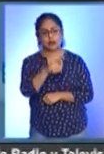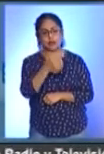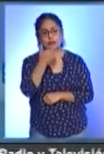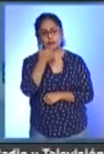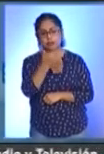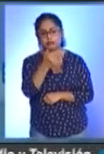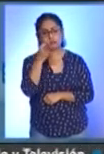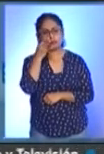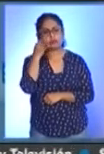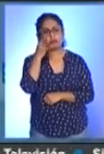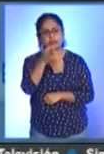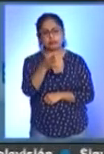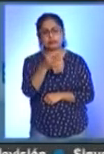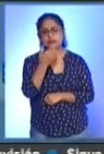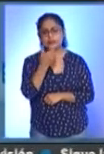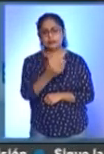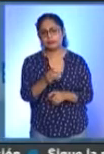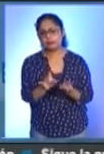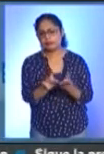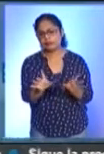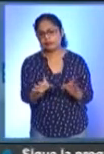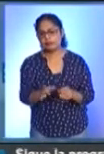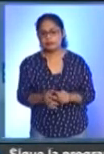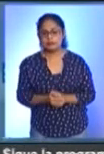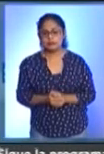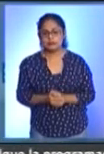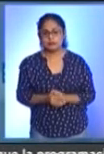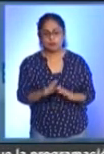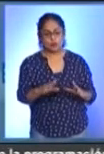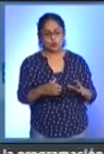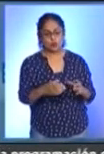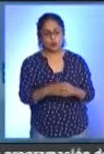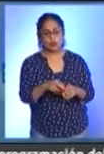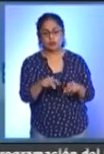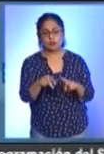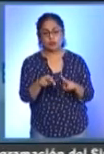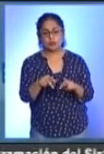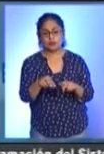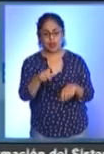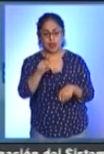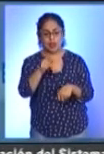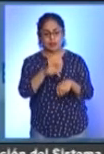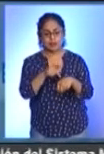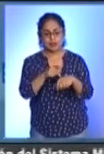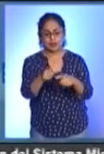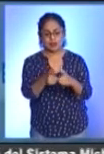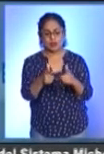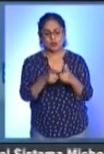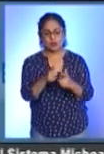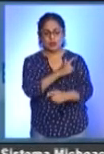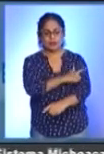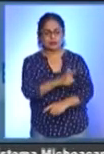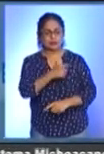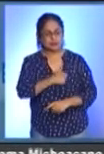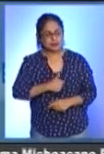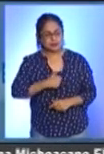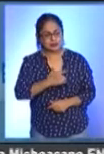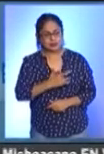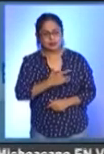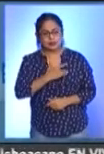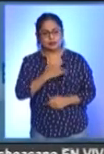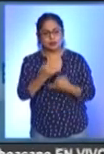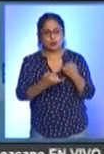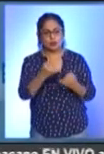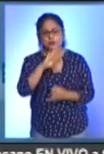prospecto para el balompié michoacano. La comunidad futbolística de reboceros de la piedad y de la liga premier lamenta la pérdida del jugador